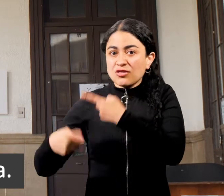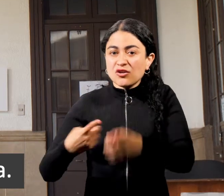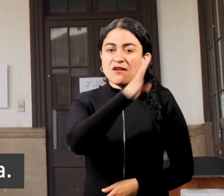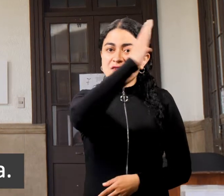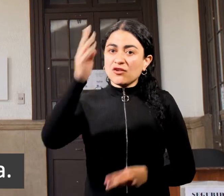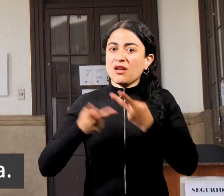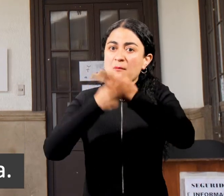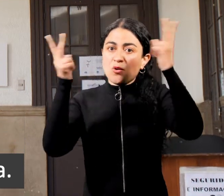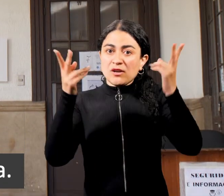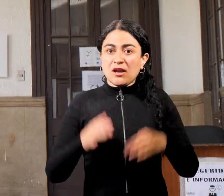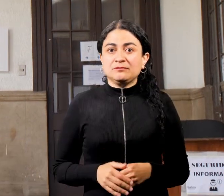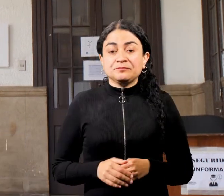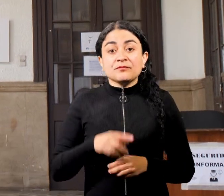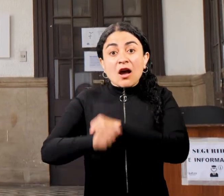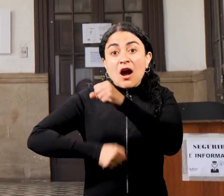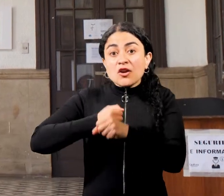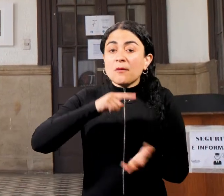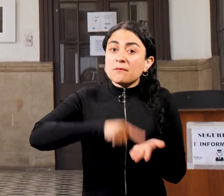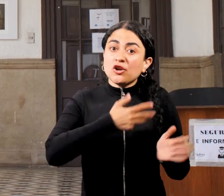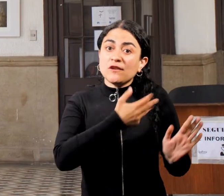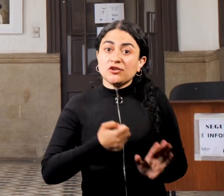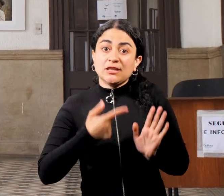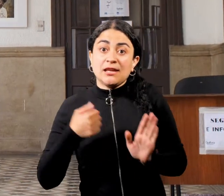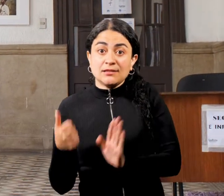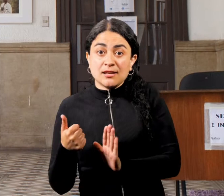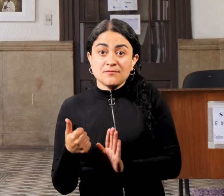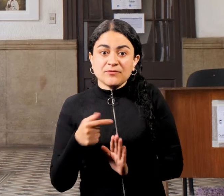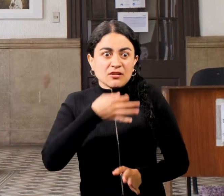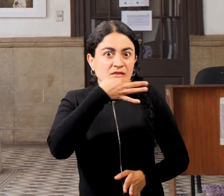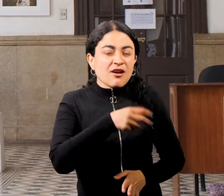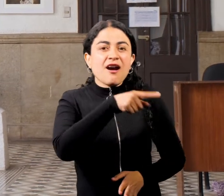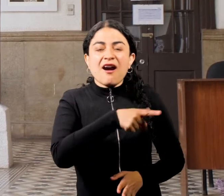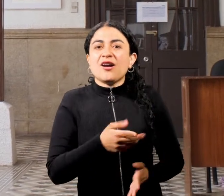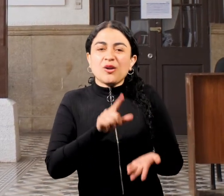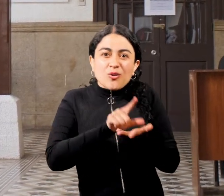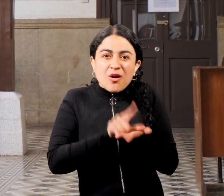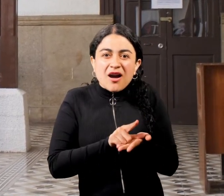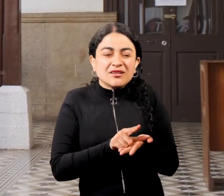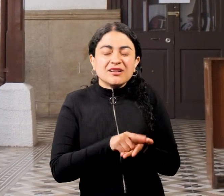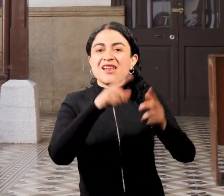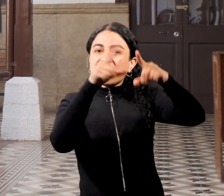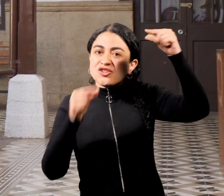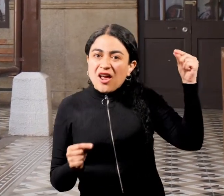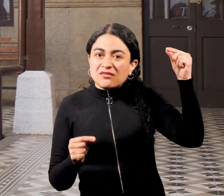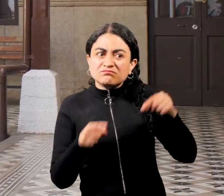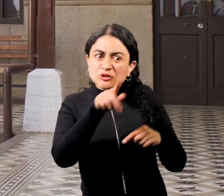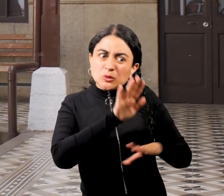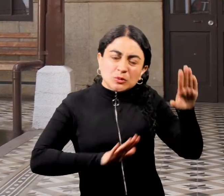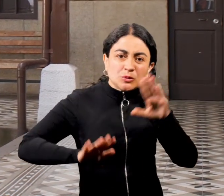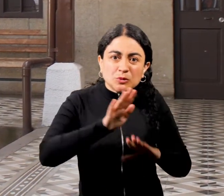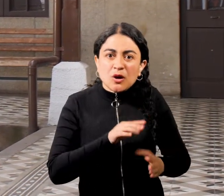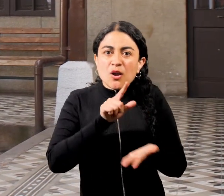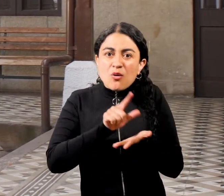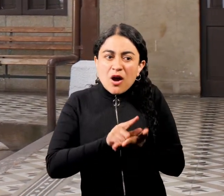Histórico y la Biblioteca Pública. En el año 1976 fue declarada Monumento Nacional. Un